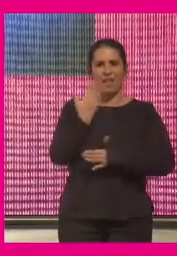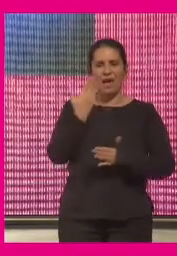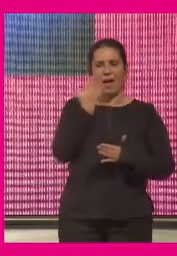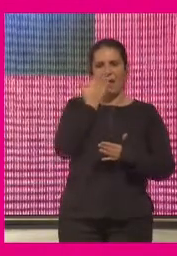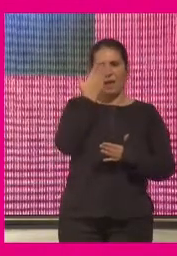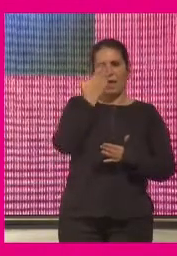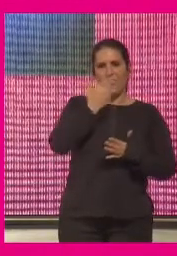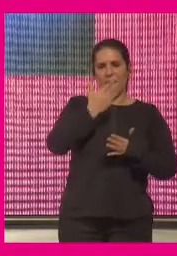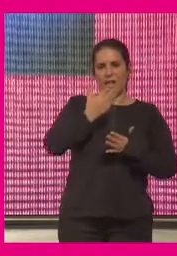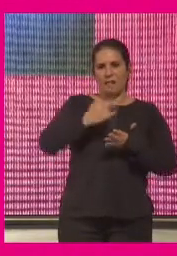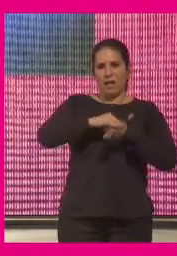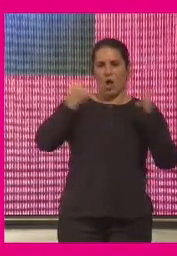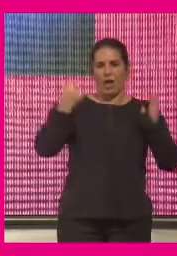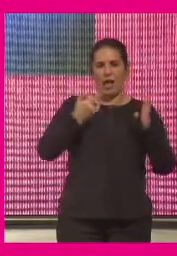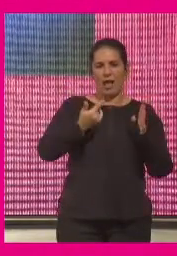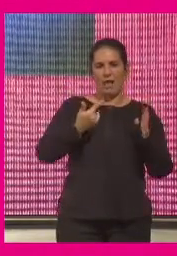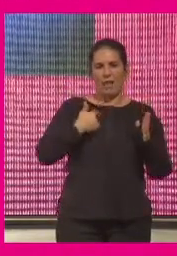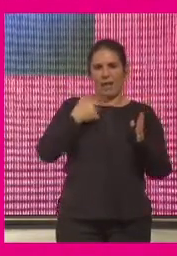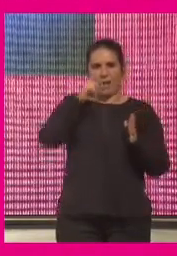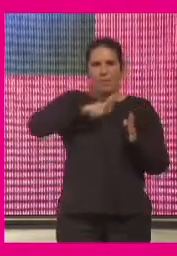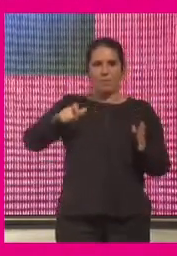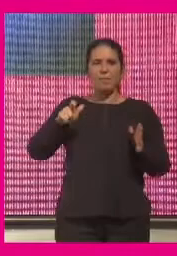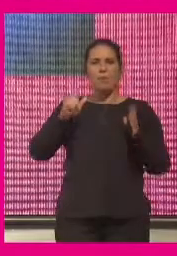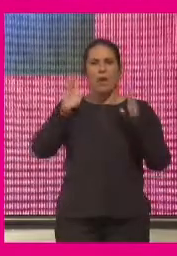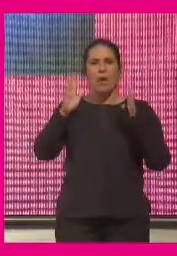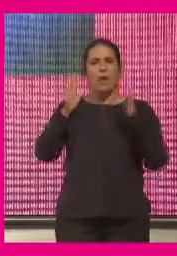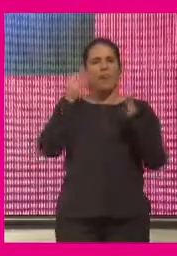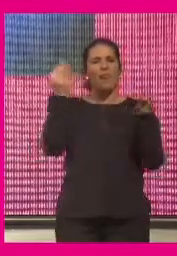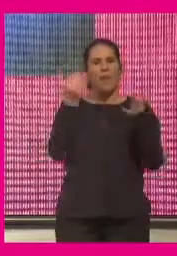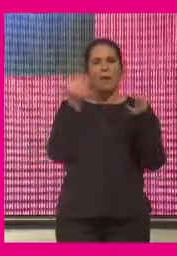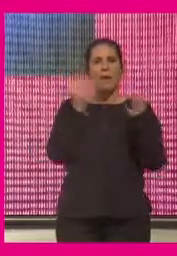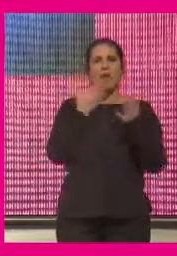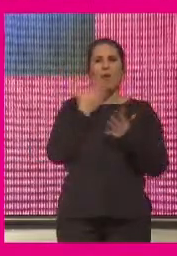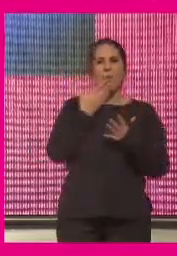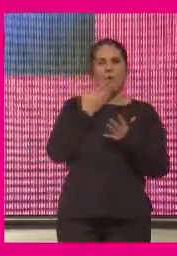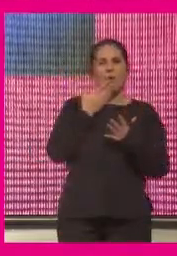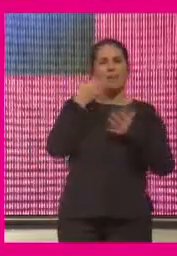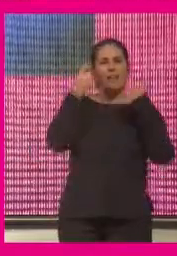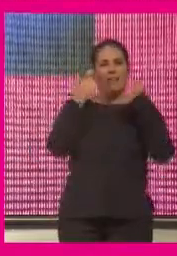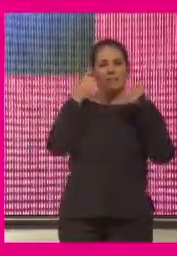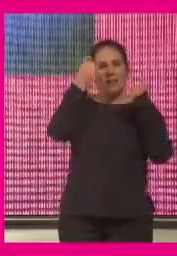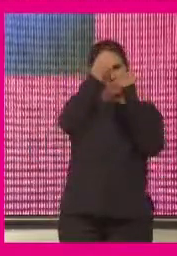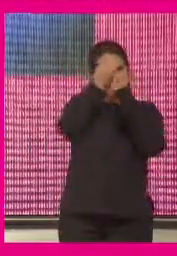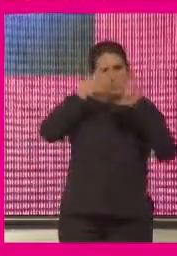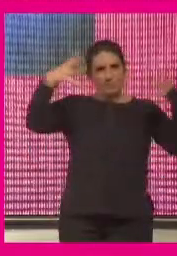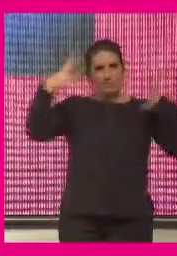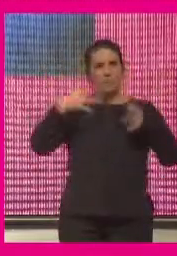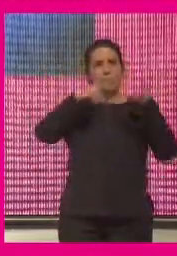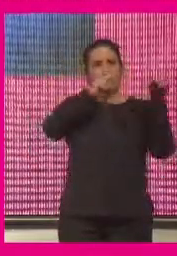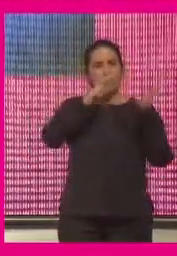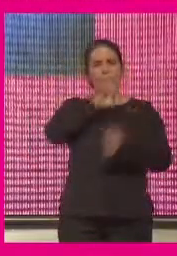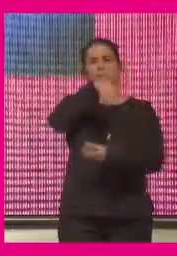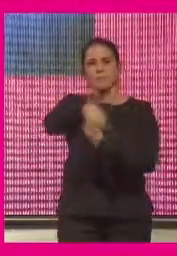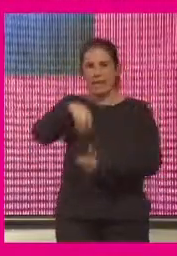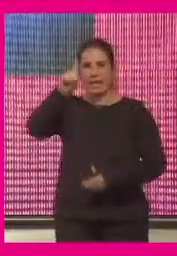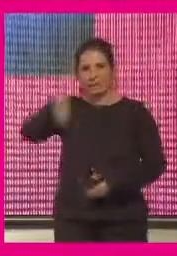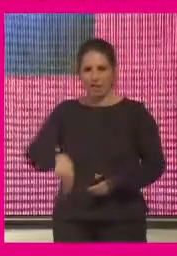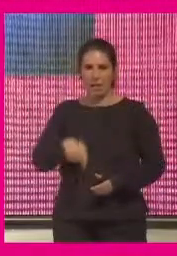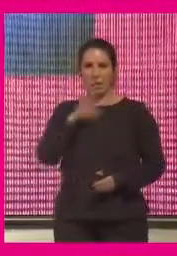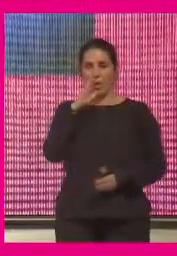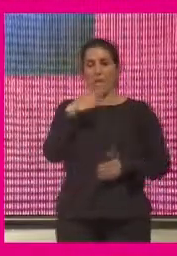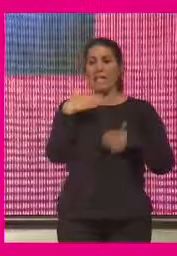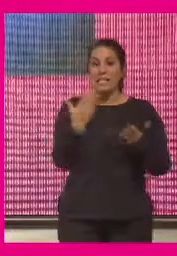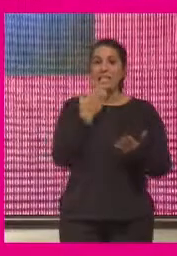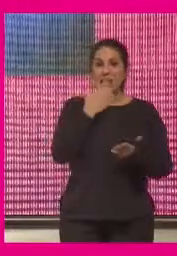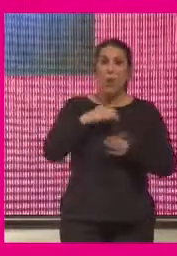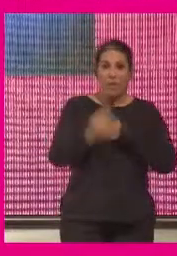aproximación a la tecnología pero hagamos ese viaje incorporando también estas cuestiones porque entonces yo